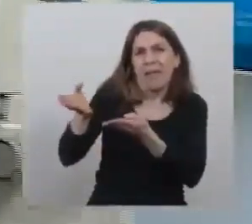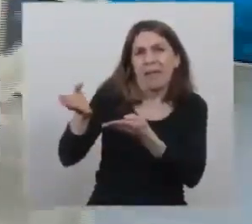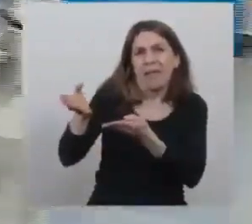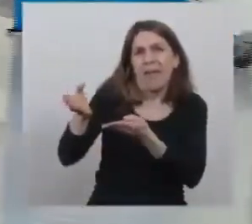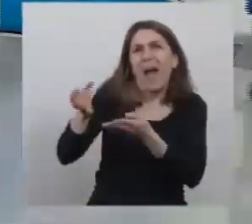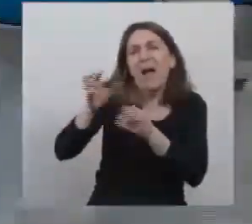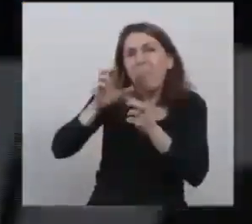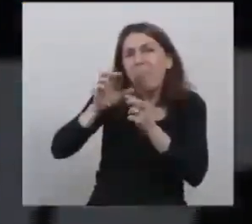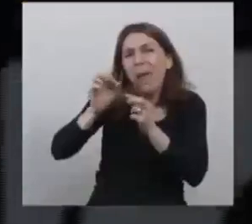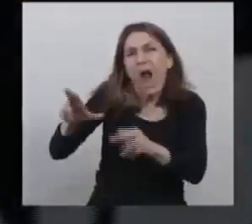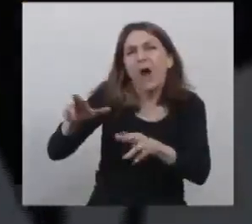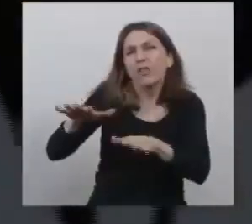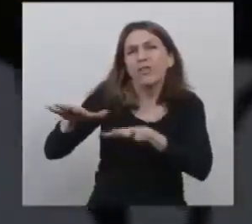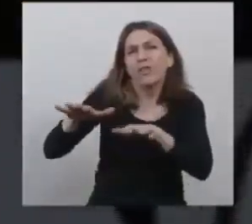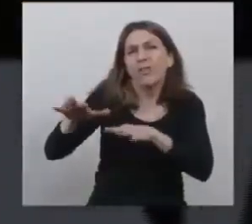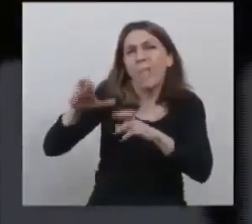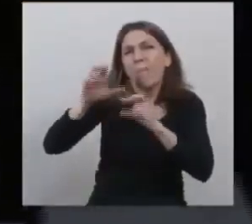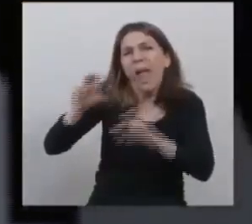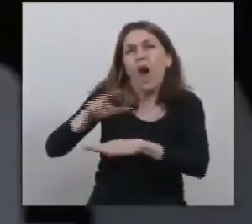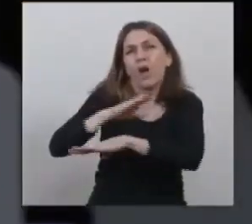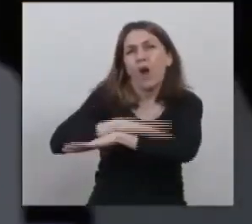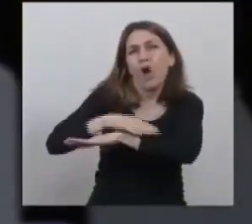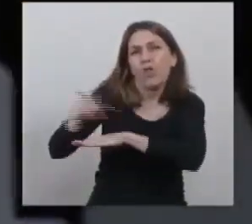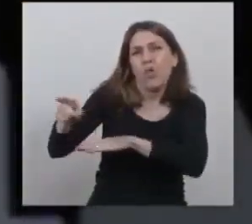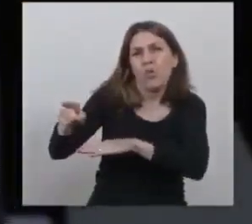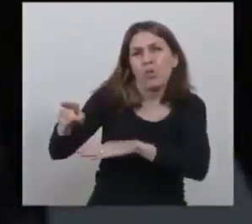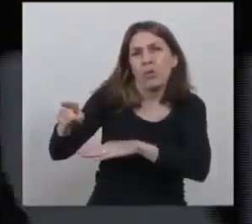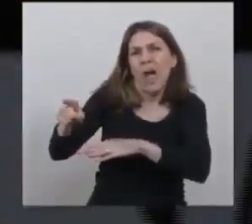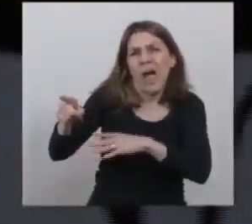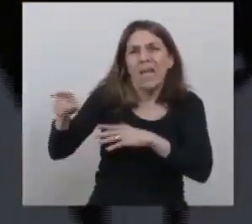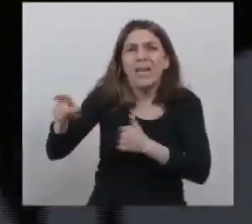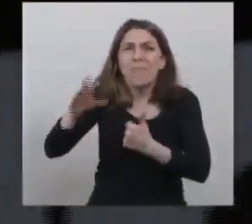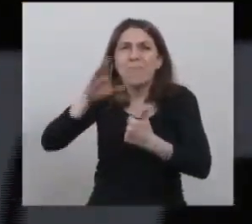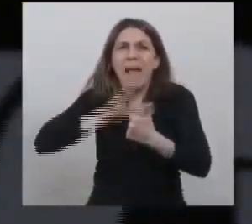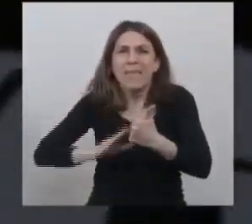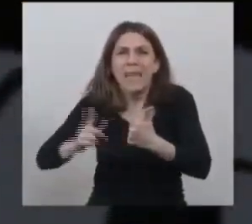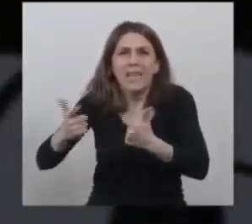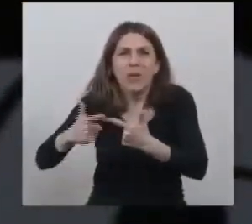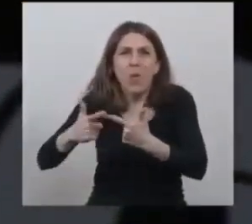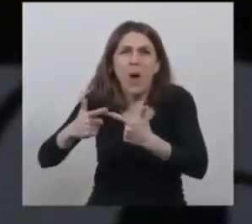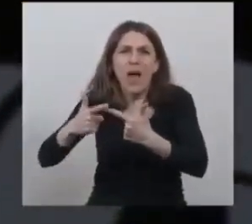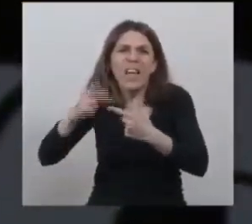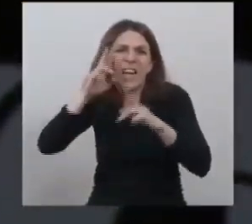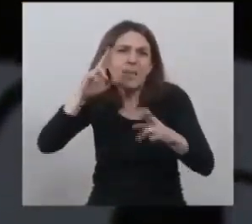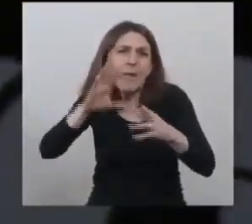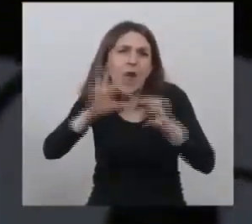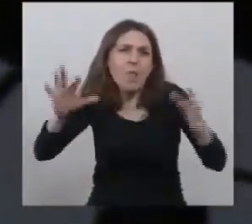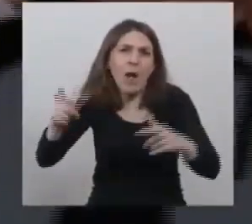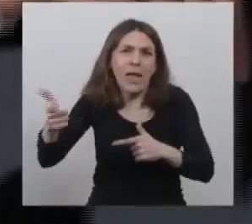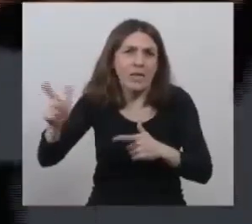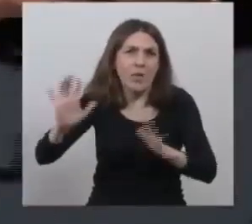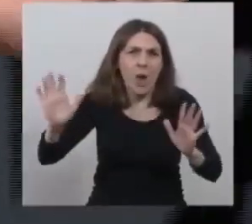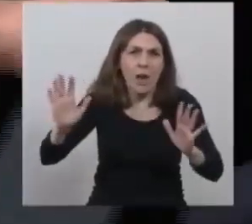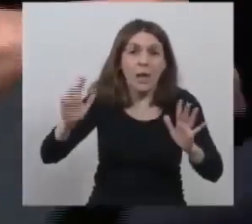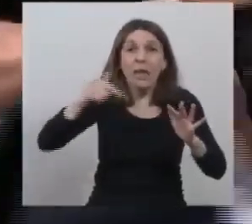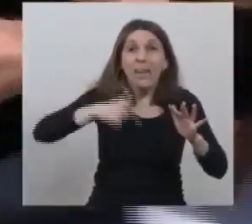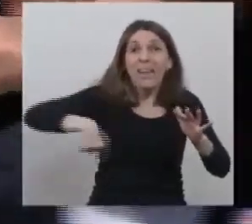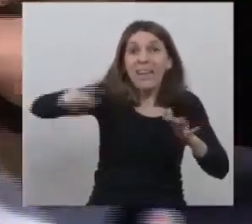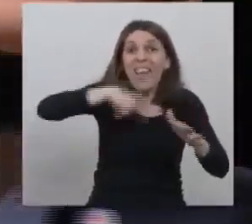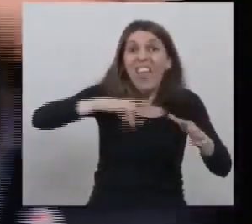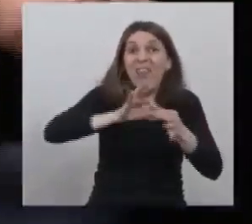peor muestra de intolerancia de maltrato a la democracia y esta democracia